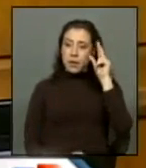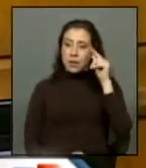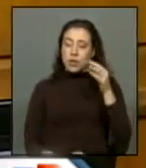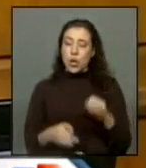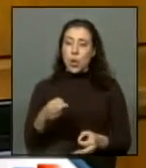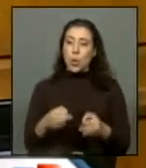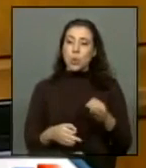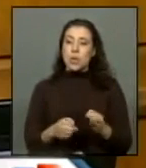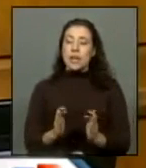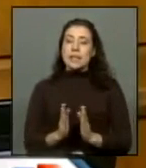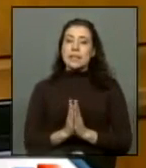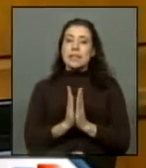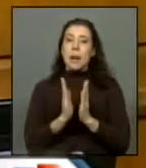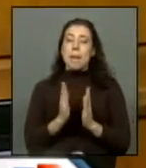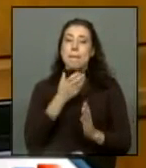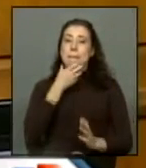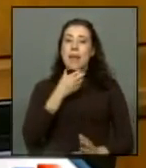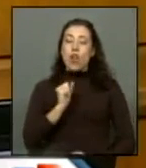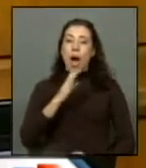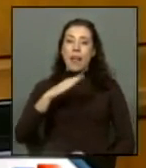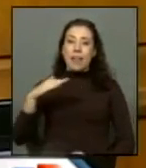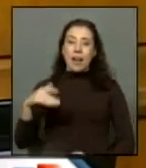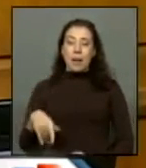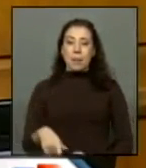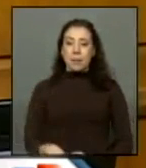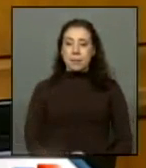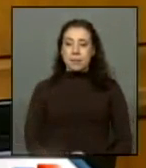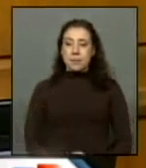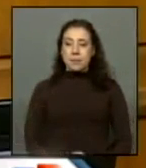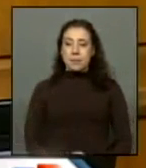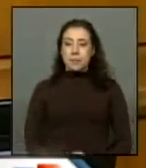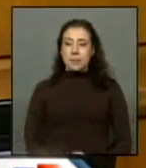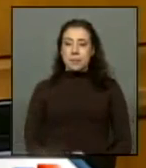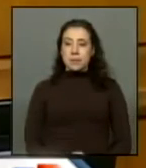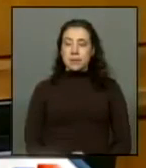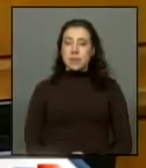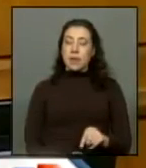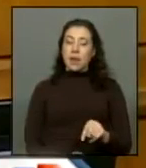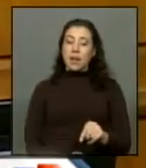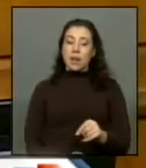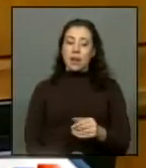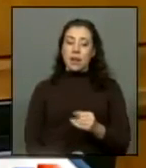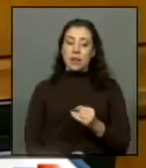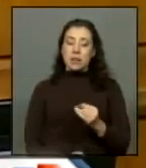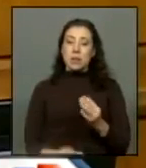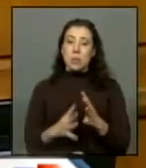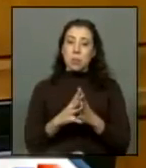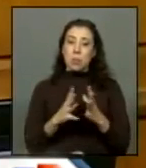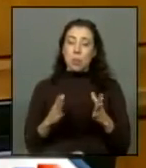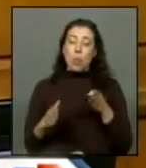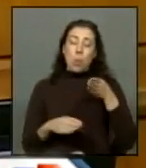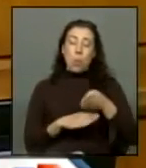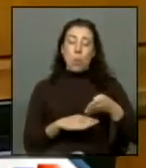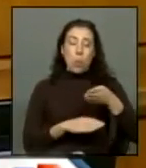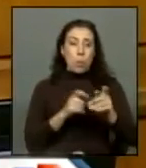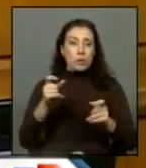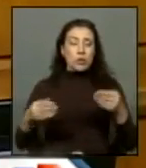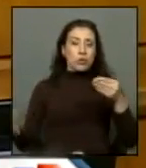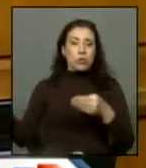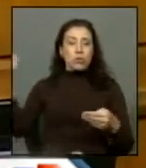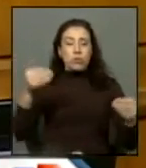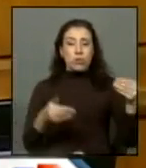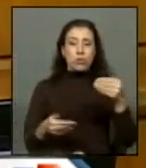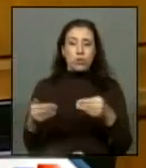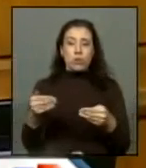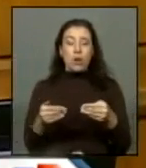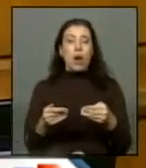un juzgado en San Pedro de Atacama. San Pedro de Atacama hoy día es una población bastante concurrida, no solamente